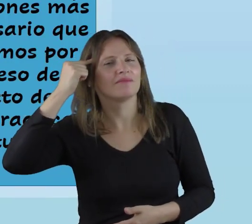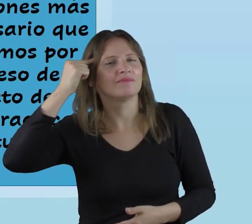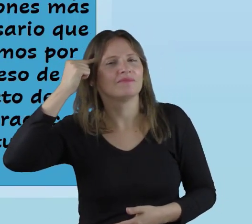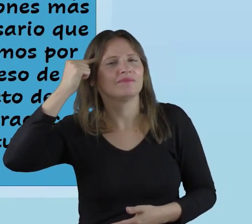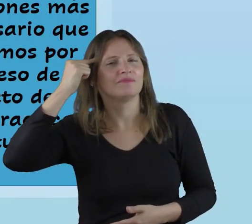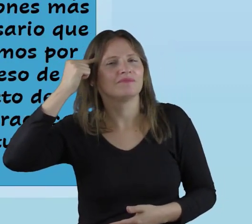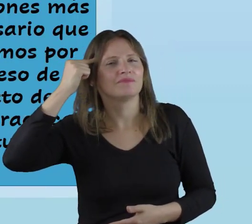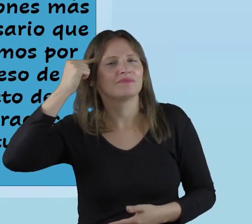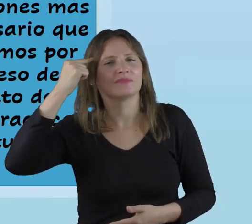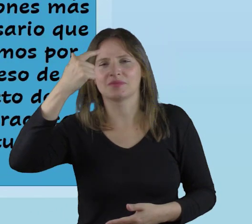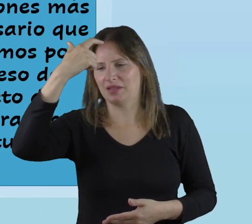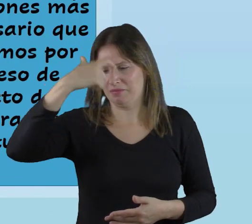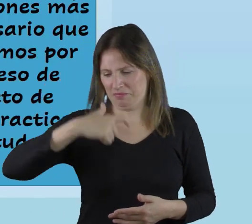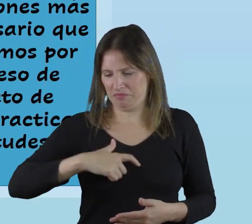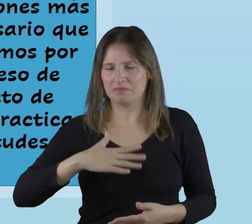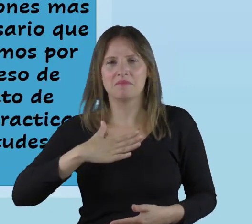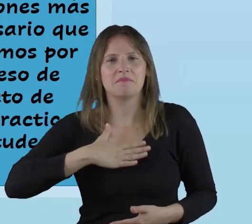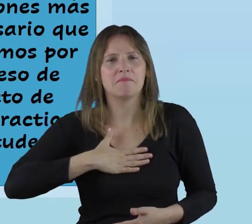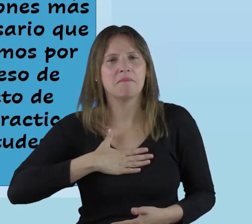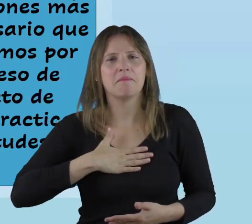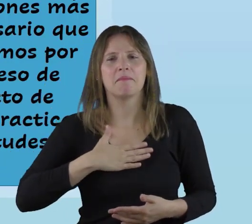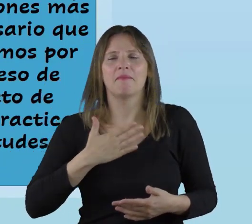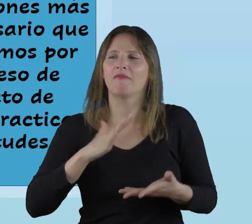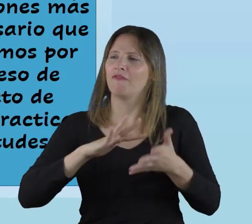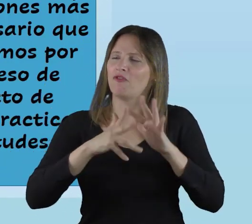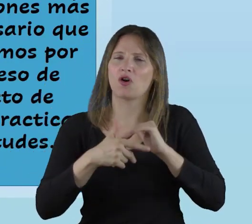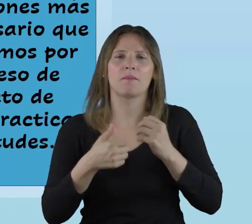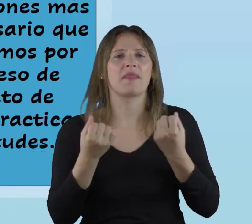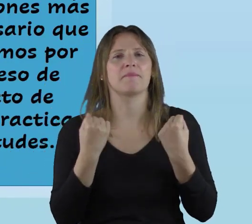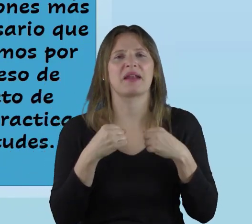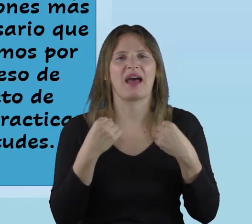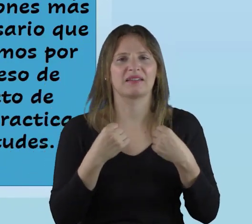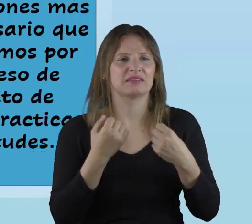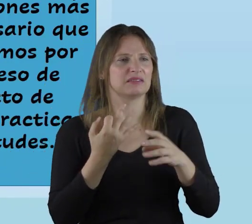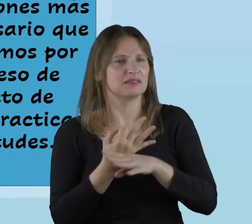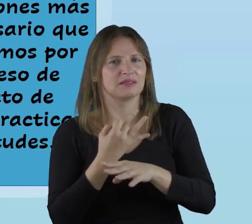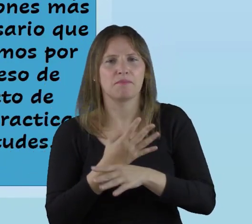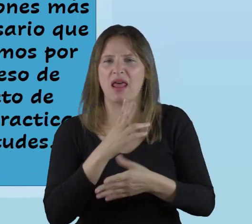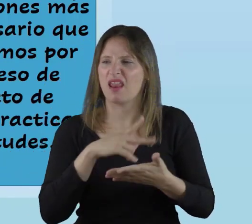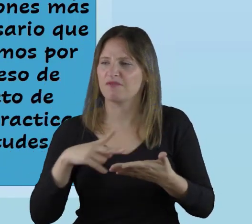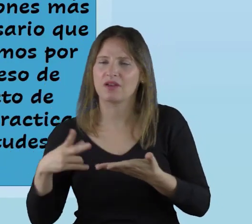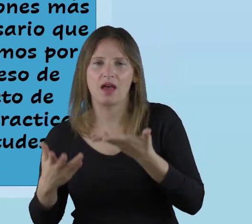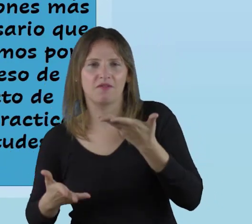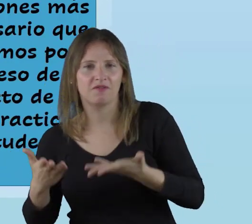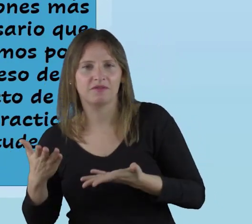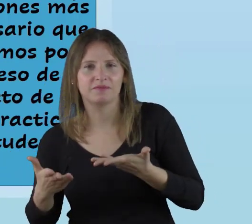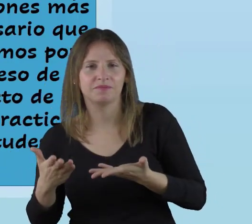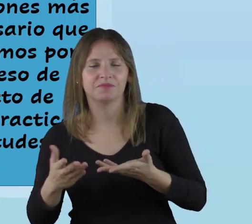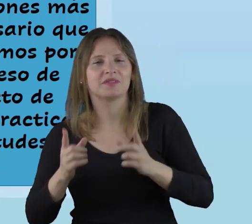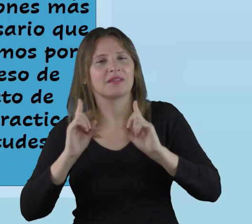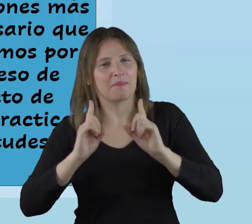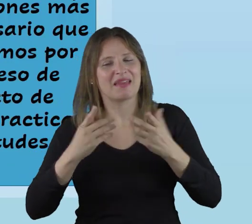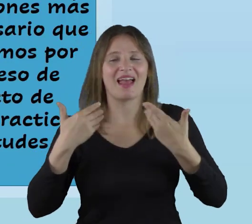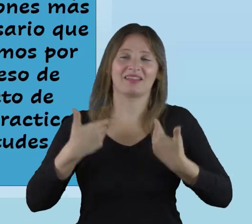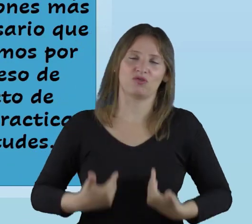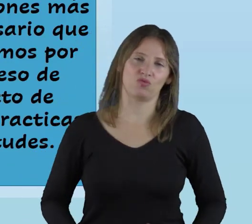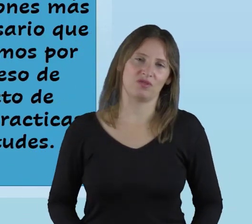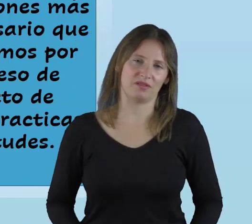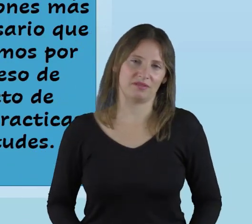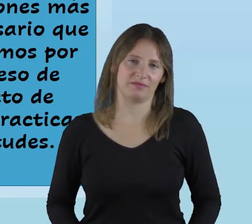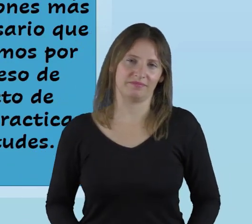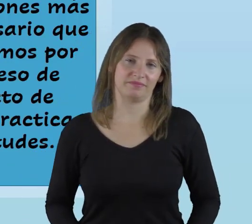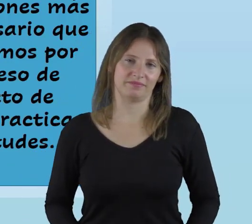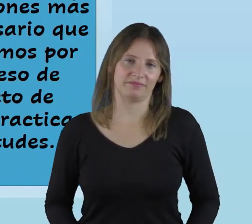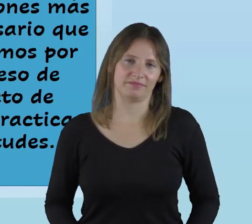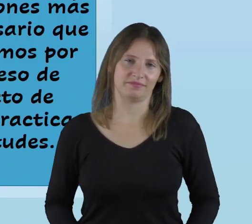proceso de reflexión respecto de nuestras propias prácticas y